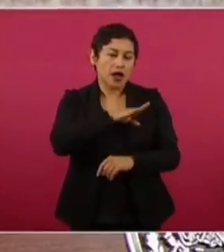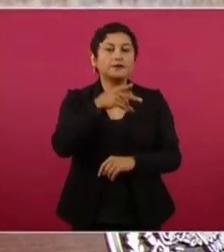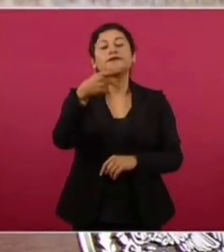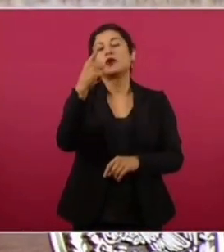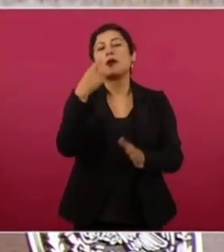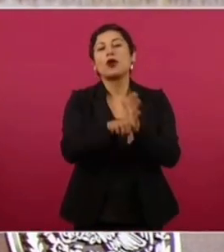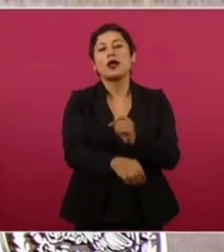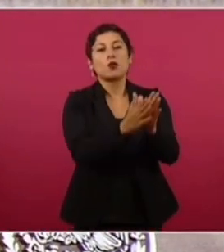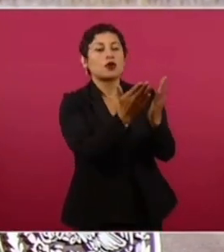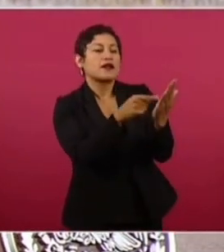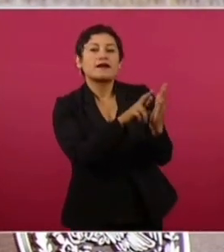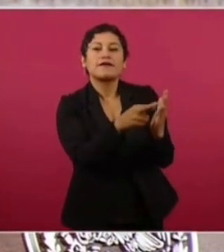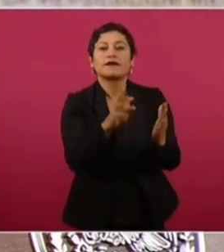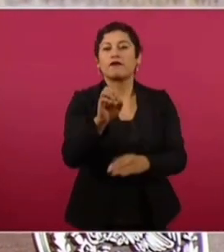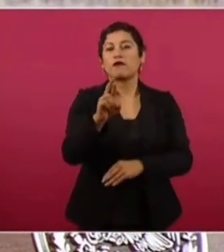Forbes